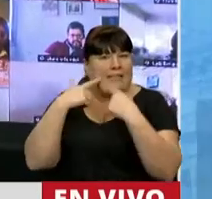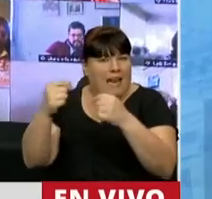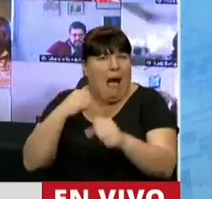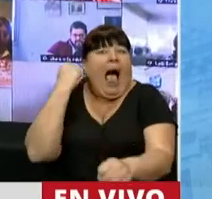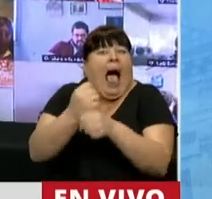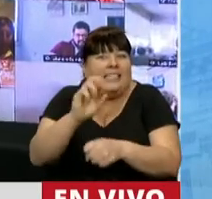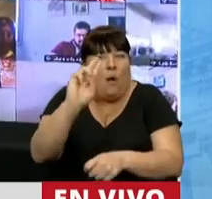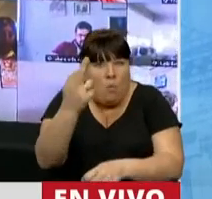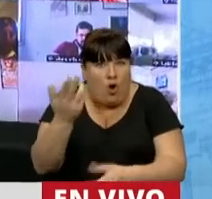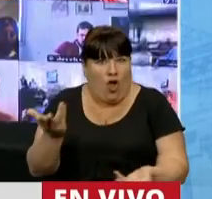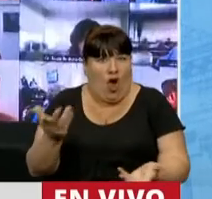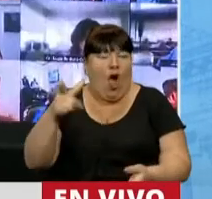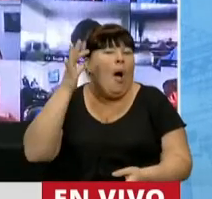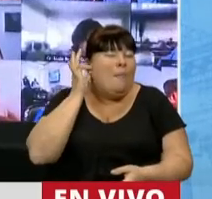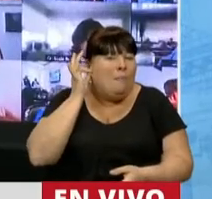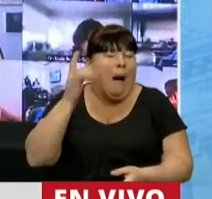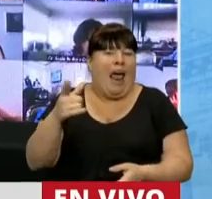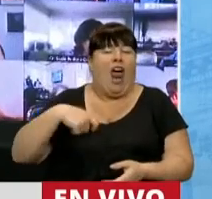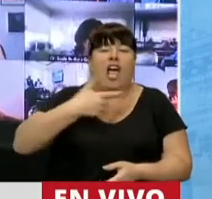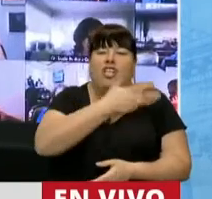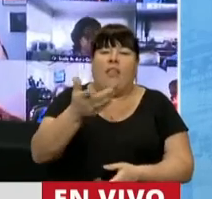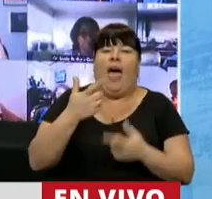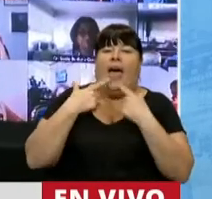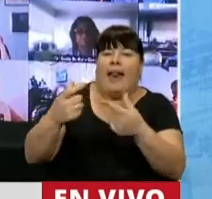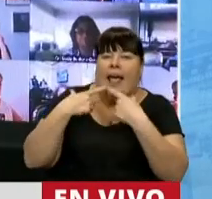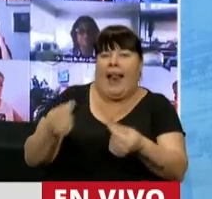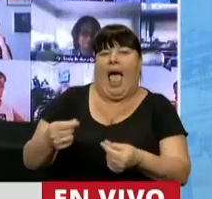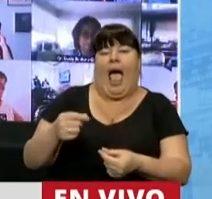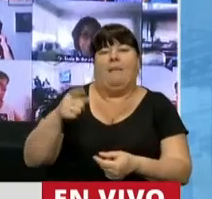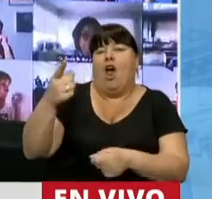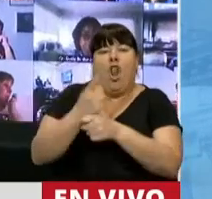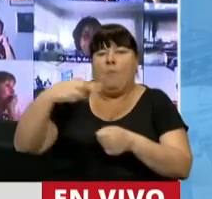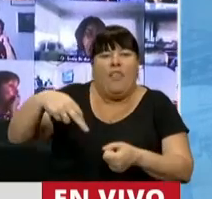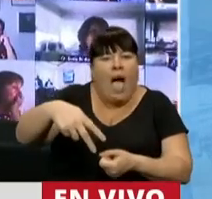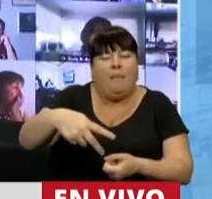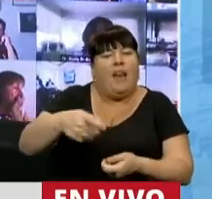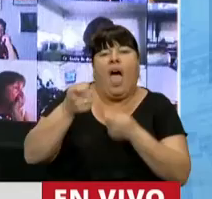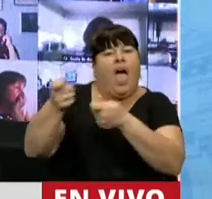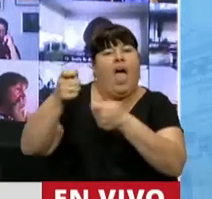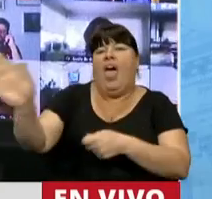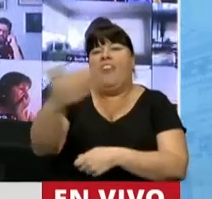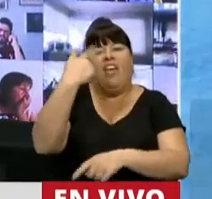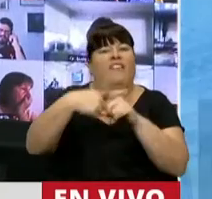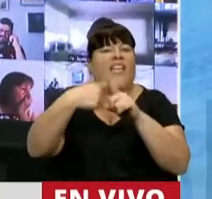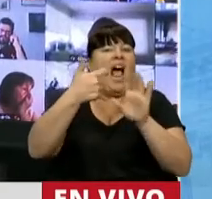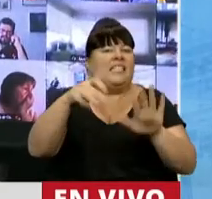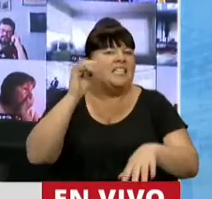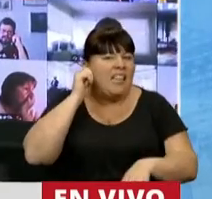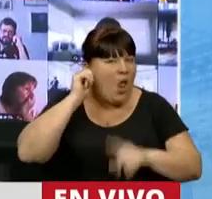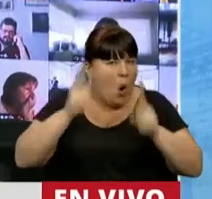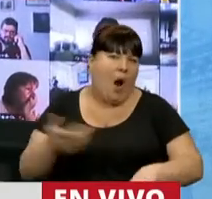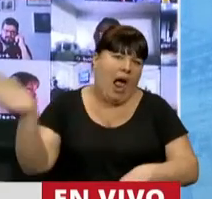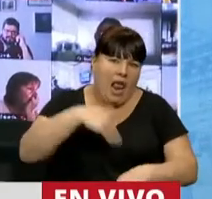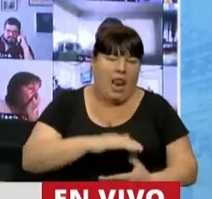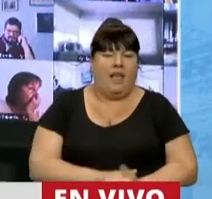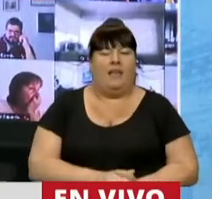últimos días. A Maradona la sociedad le exigía que, sin poder caminar, salga a festejar sus 60 años.